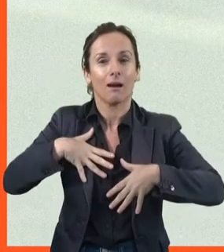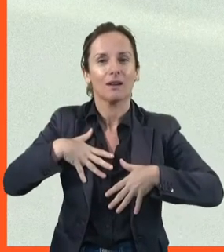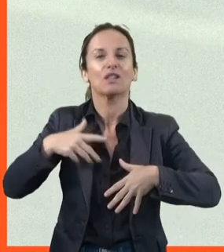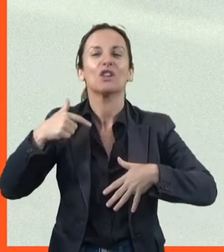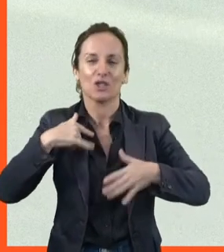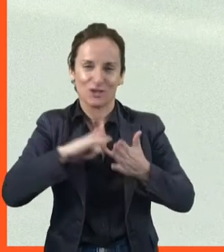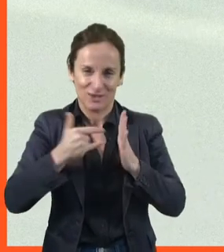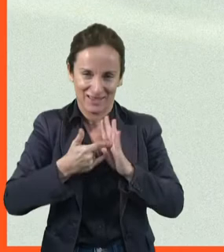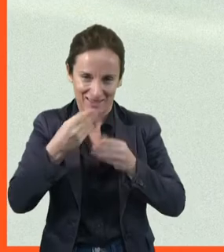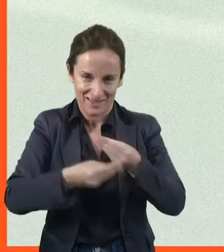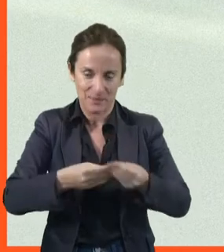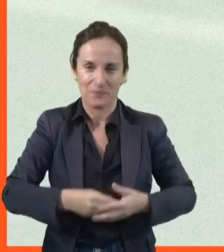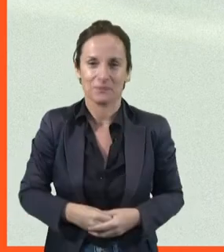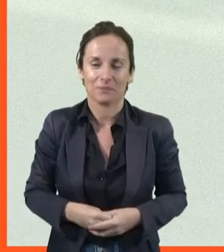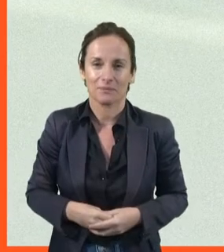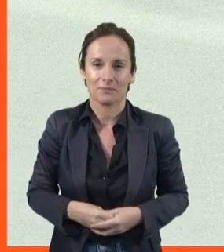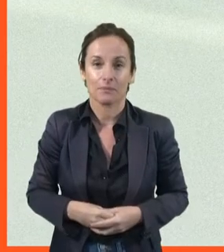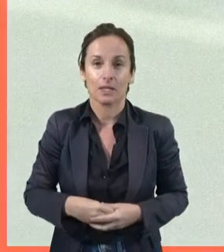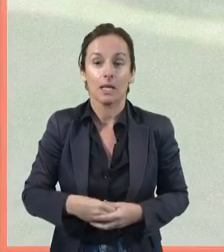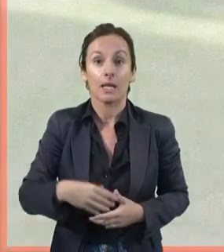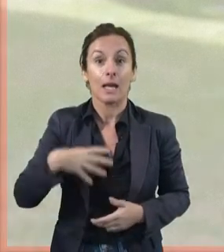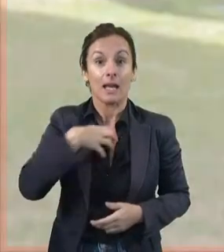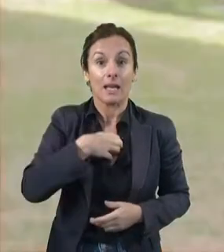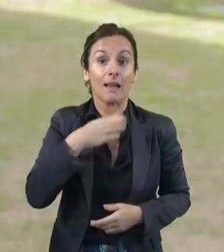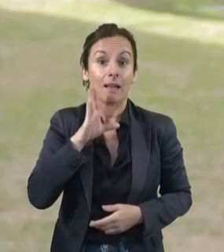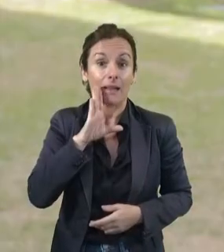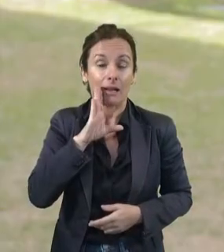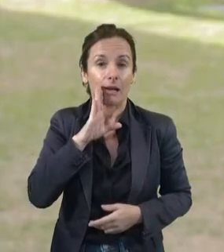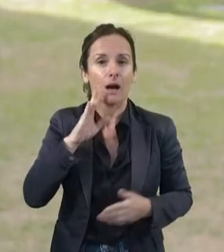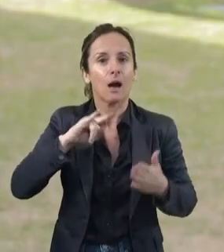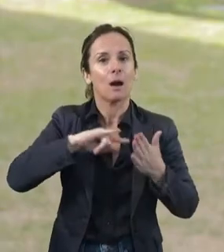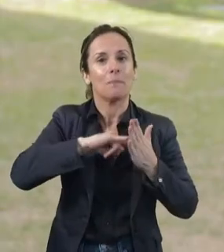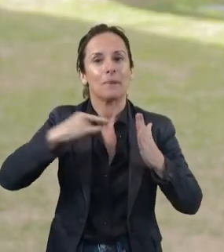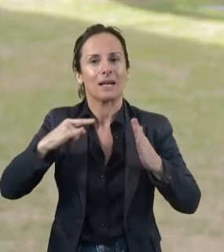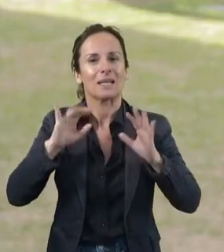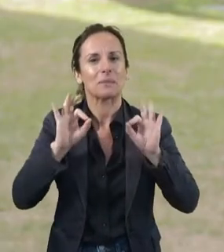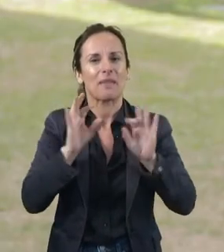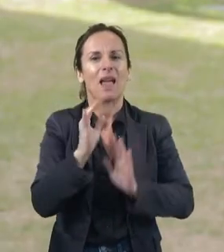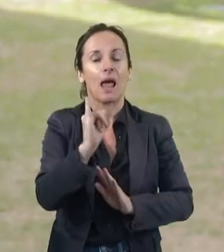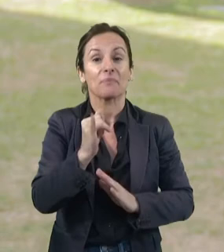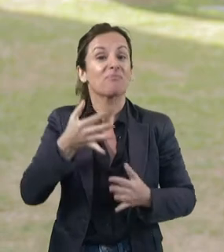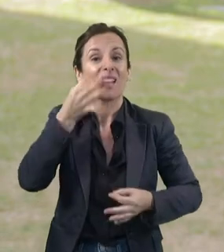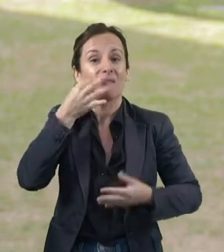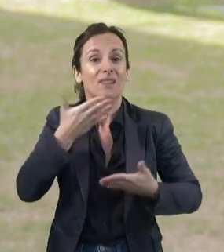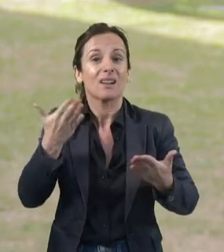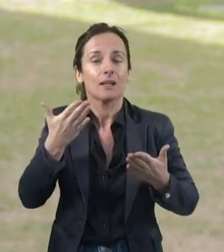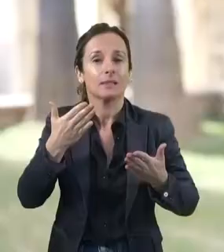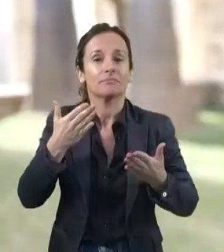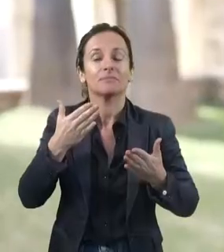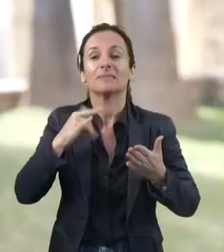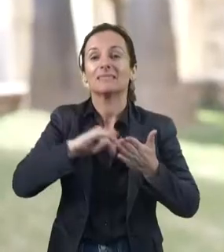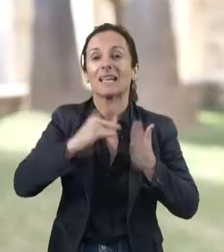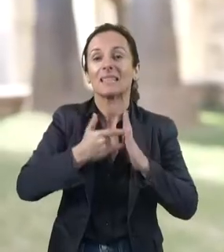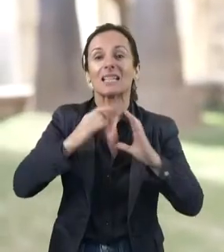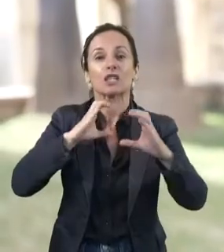Es una disciplina que tiene una metodología propia. En el fondo lo que son realmente son como técnicas de comunicación